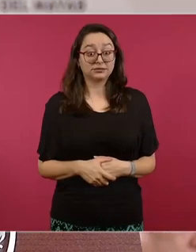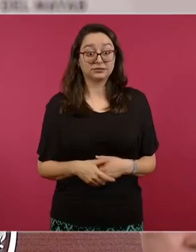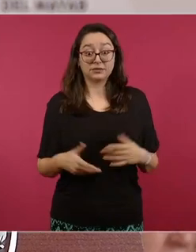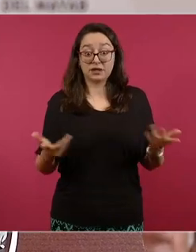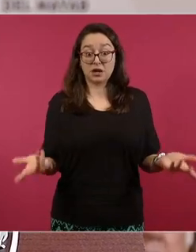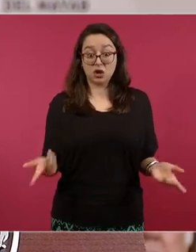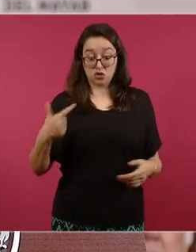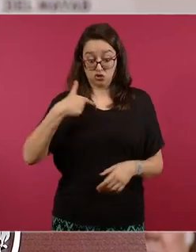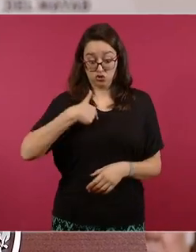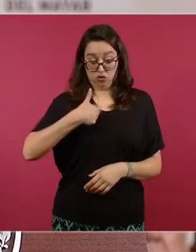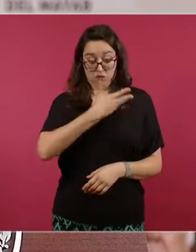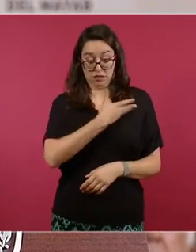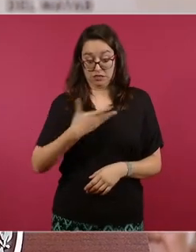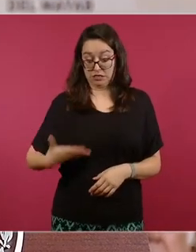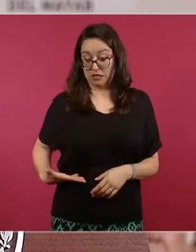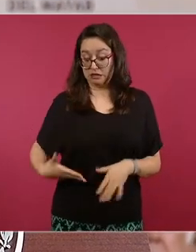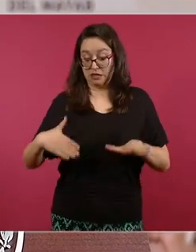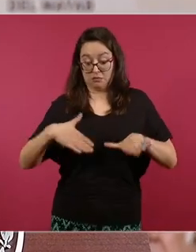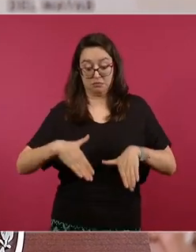cuando se dé el cambio